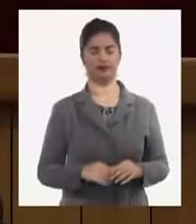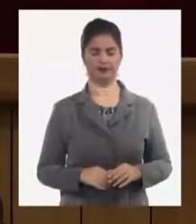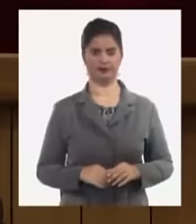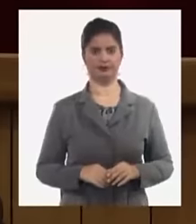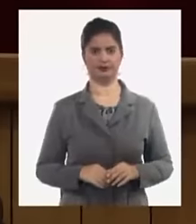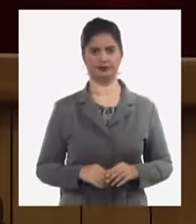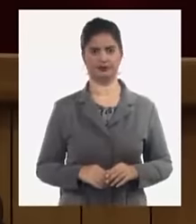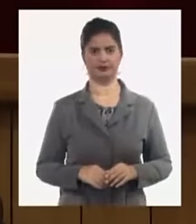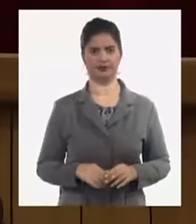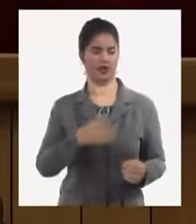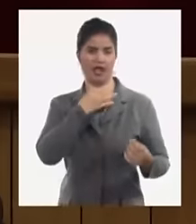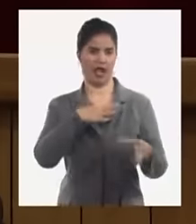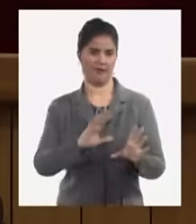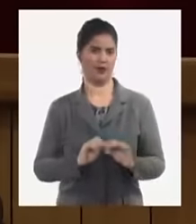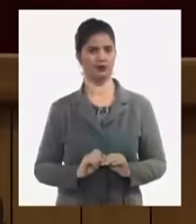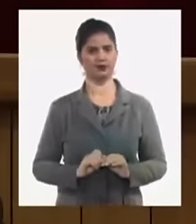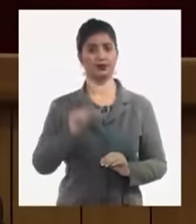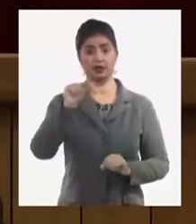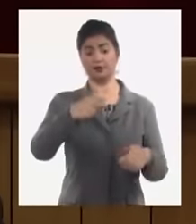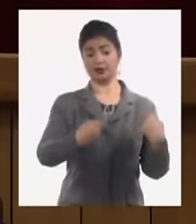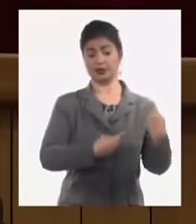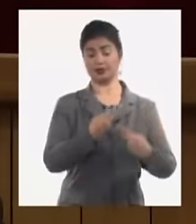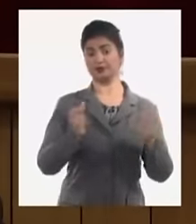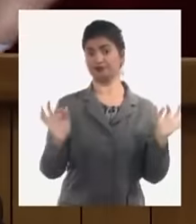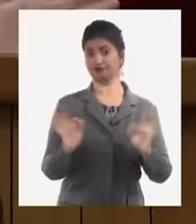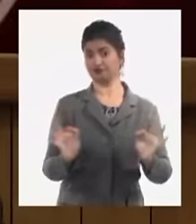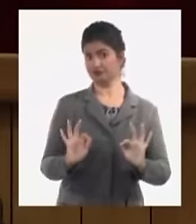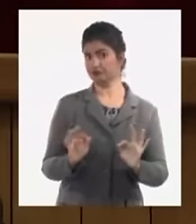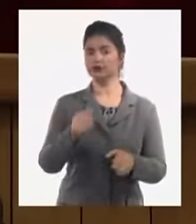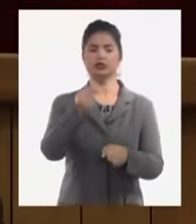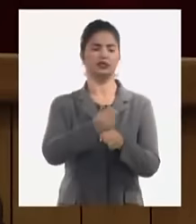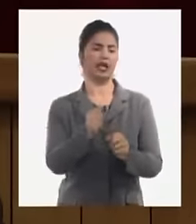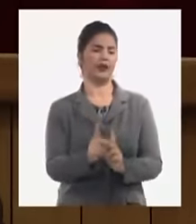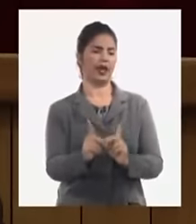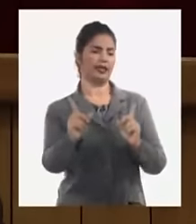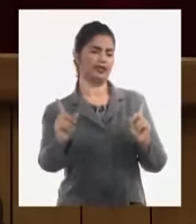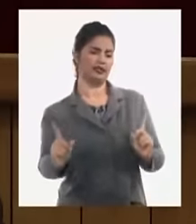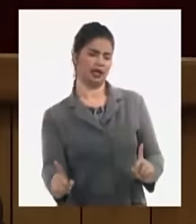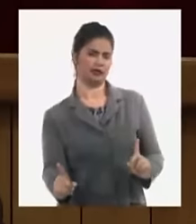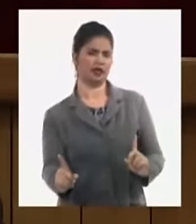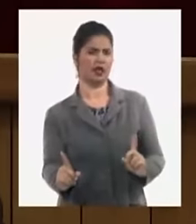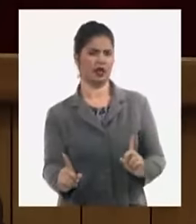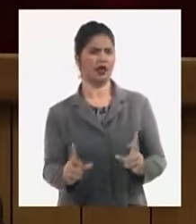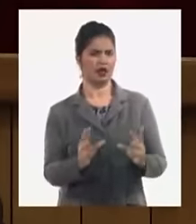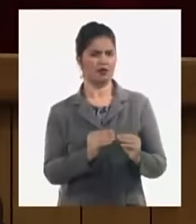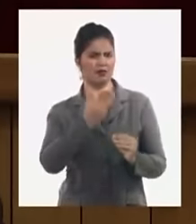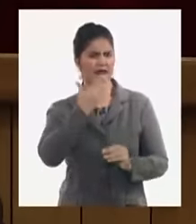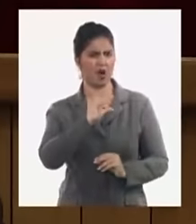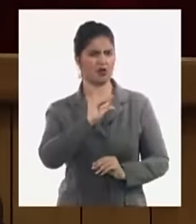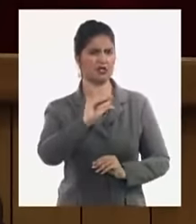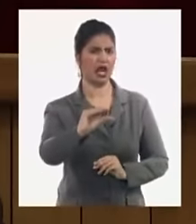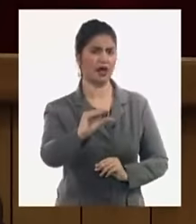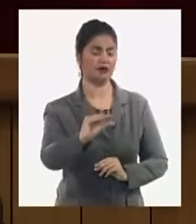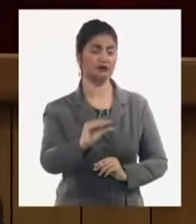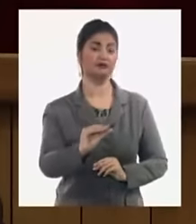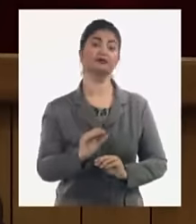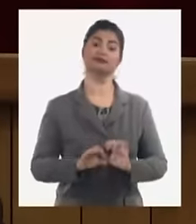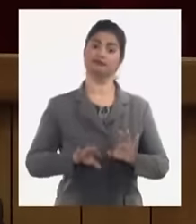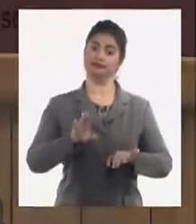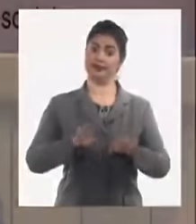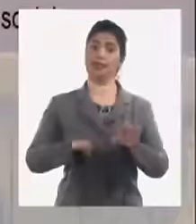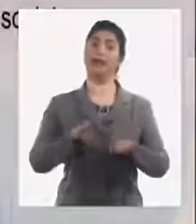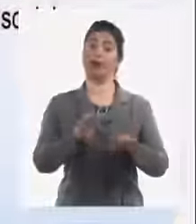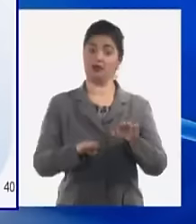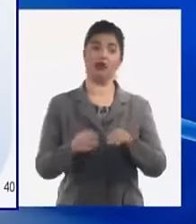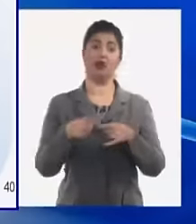concepto socialista y eso está abierto hoy y está en mano de la empresa estatal aplicar medidas para